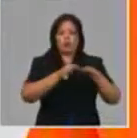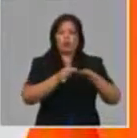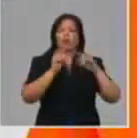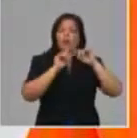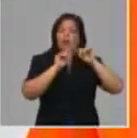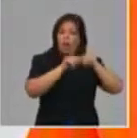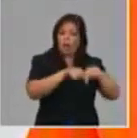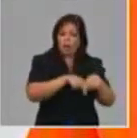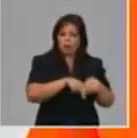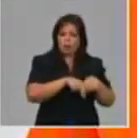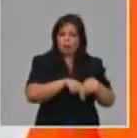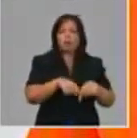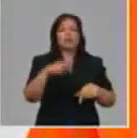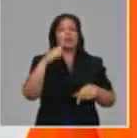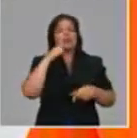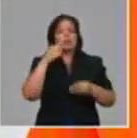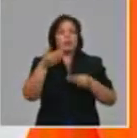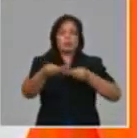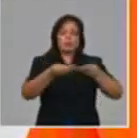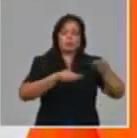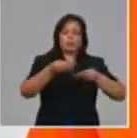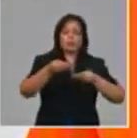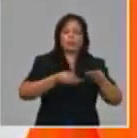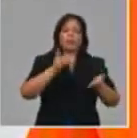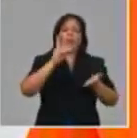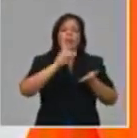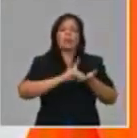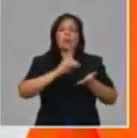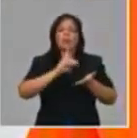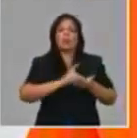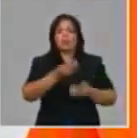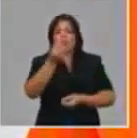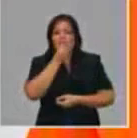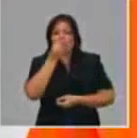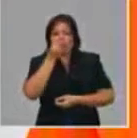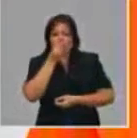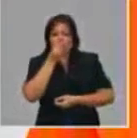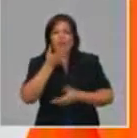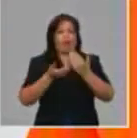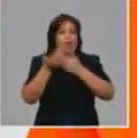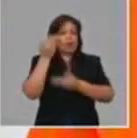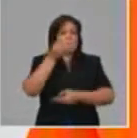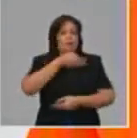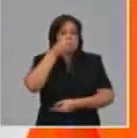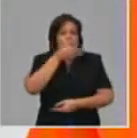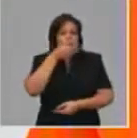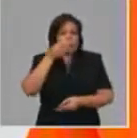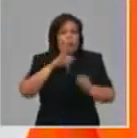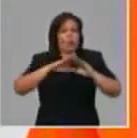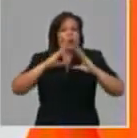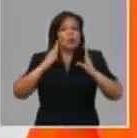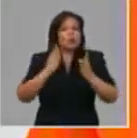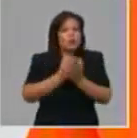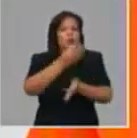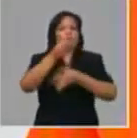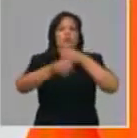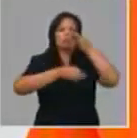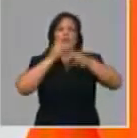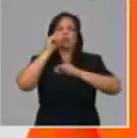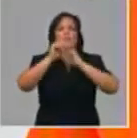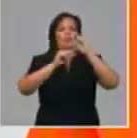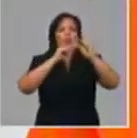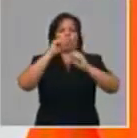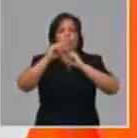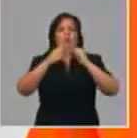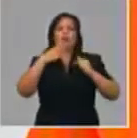el tema de las dietas que fue explicado todas las dietas en cada momento fuimos informando tenían